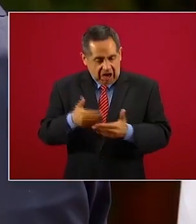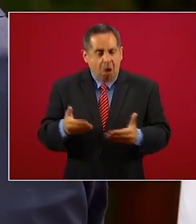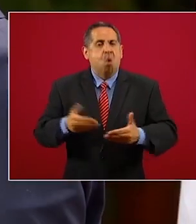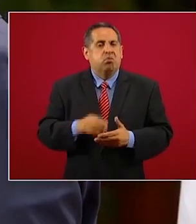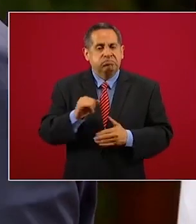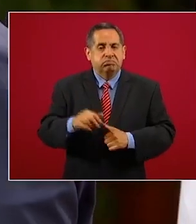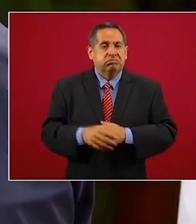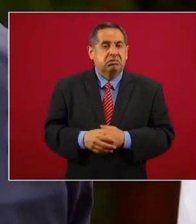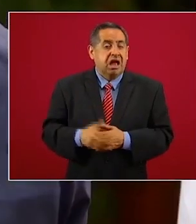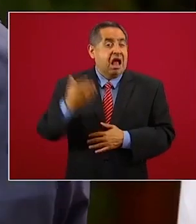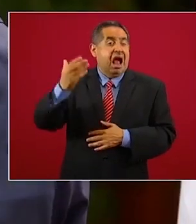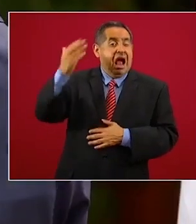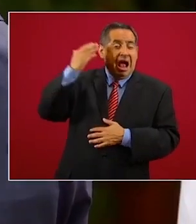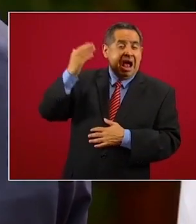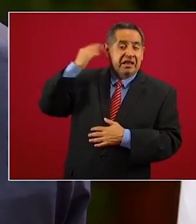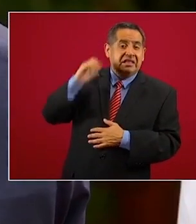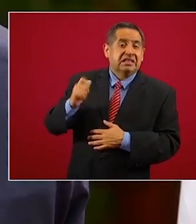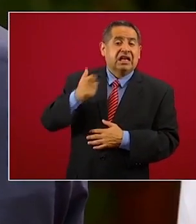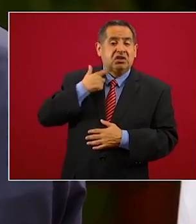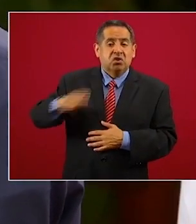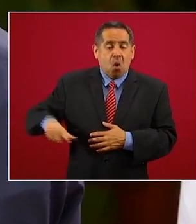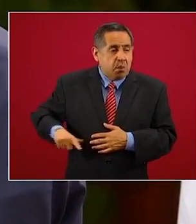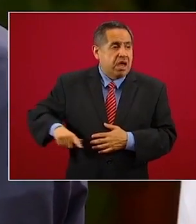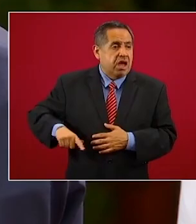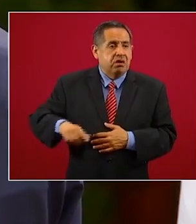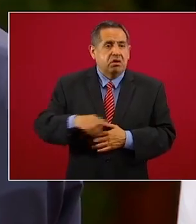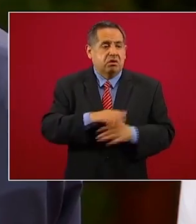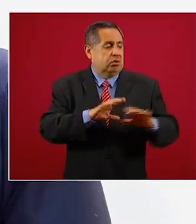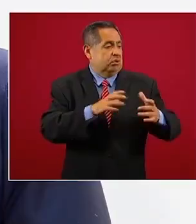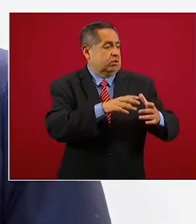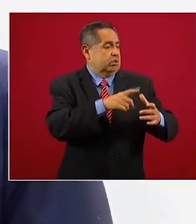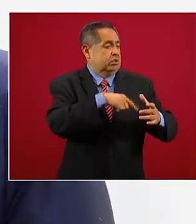ni lo demandaron los pseudoecologistas.